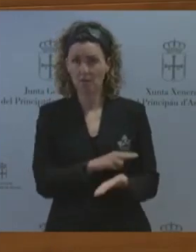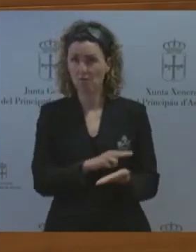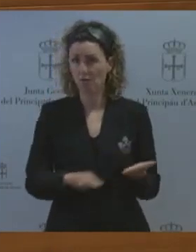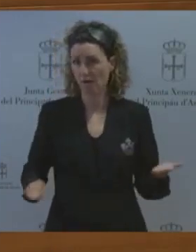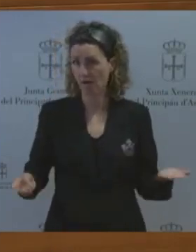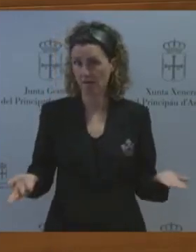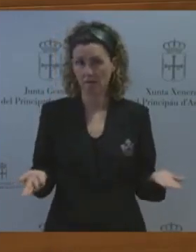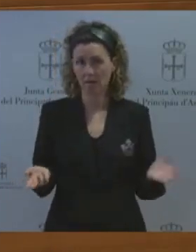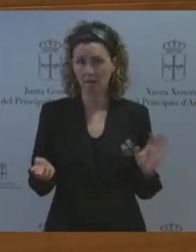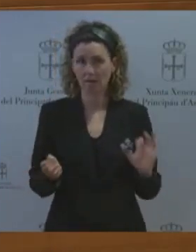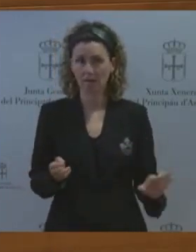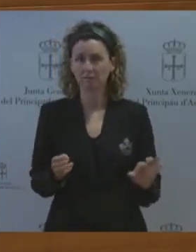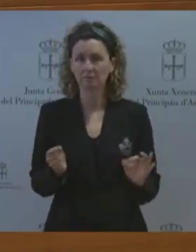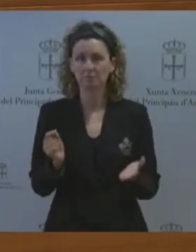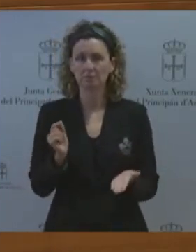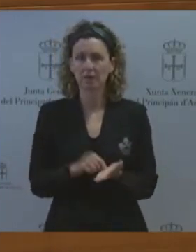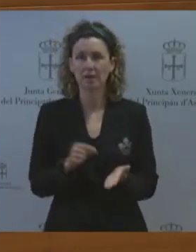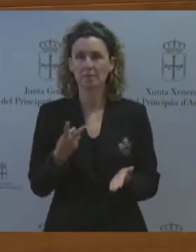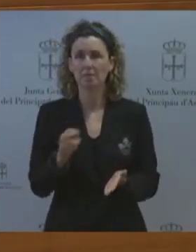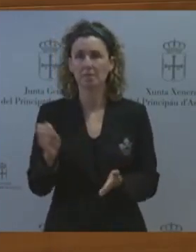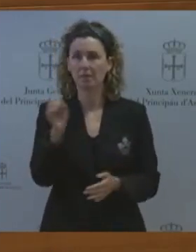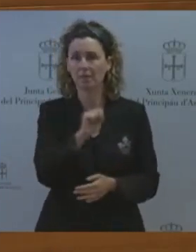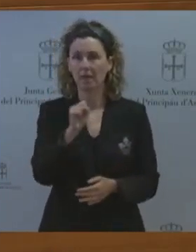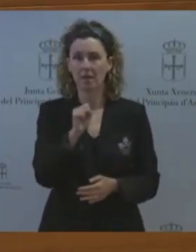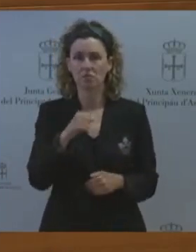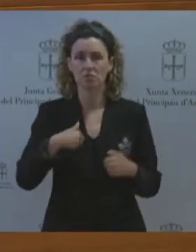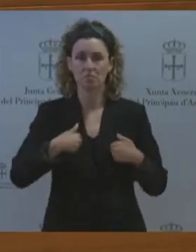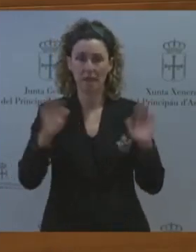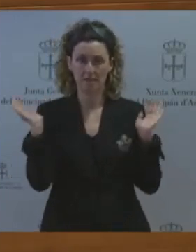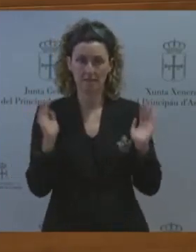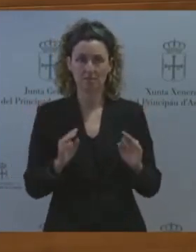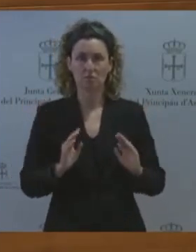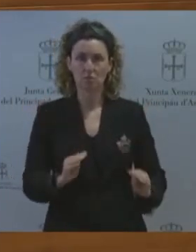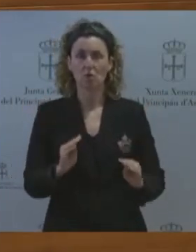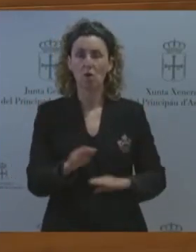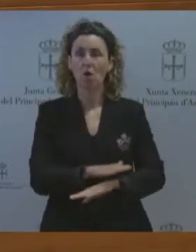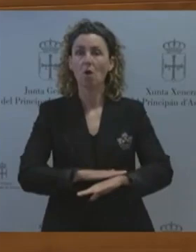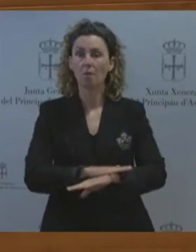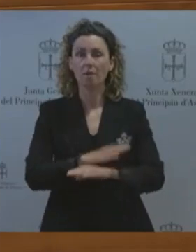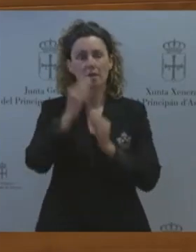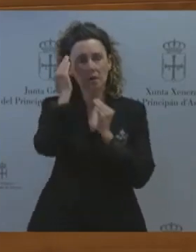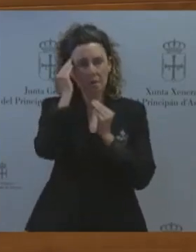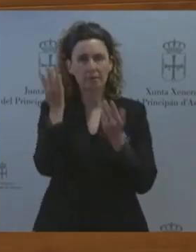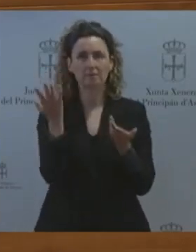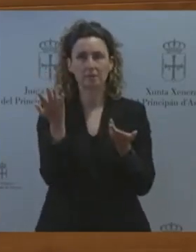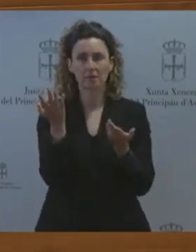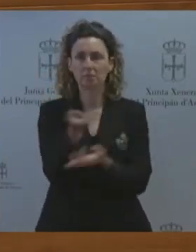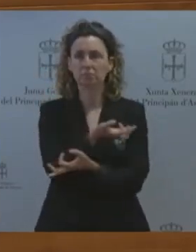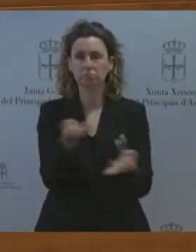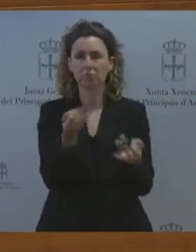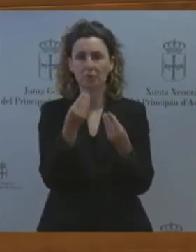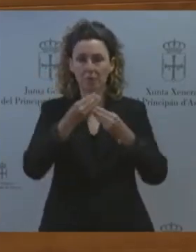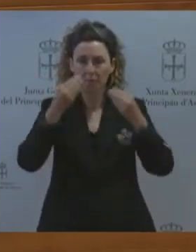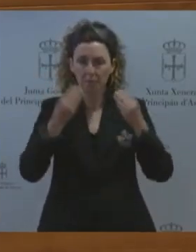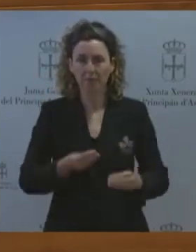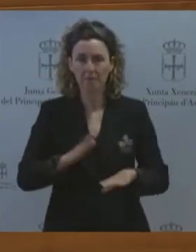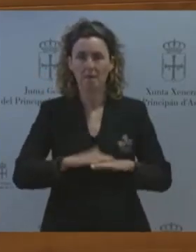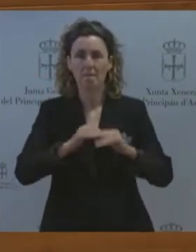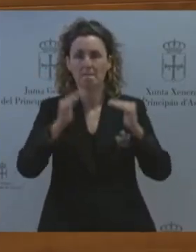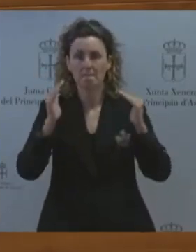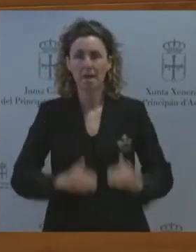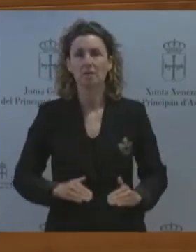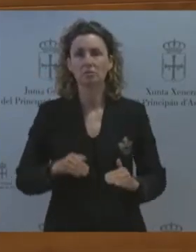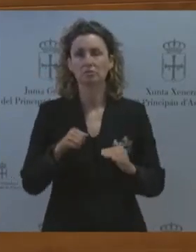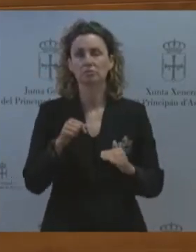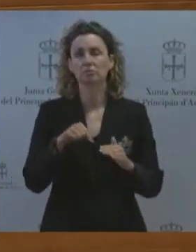20 años gobiernos socialistas y le sugiero que lo piense porque es una forma muy eficaz para reducir la burocracia uno dentro uno